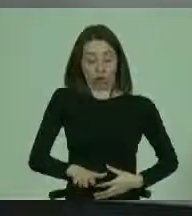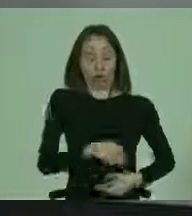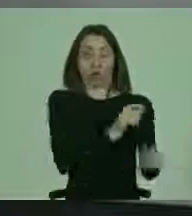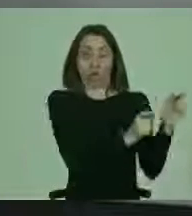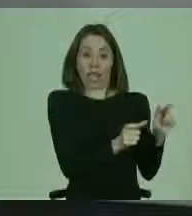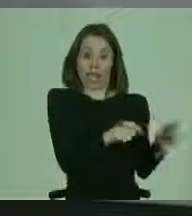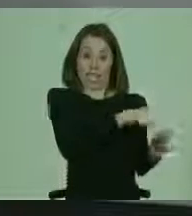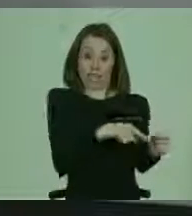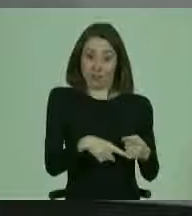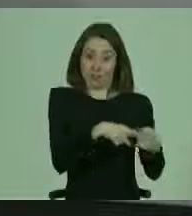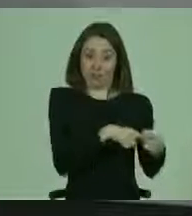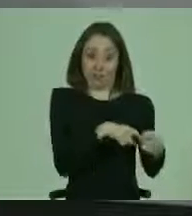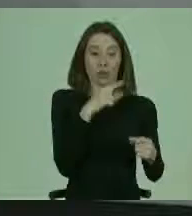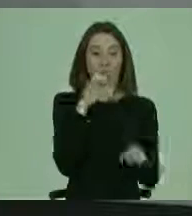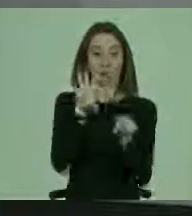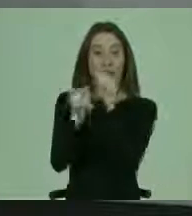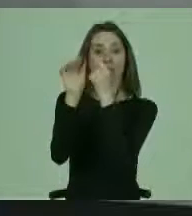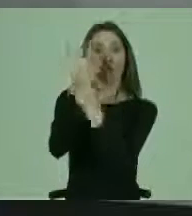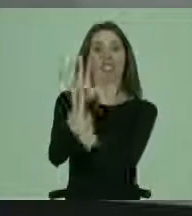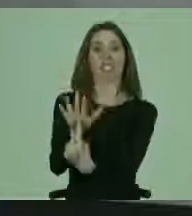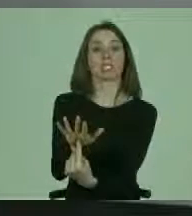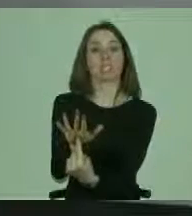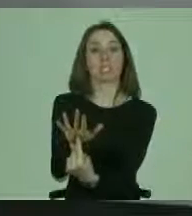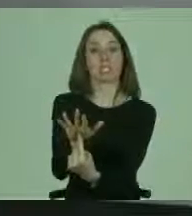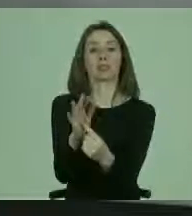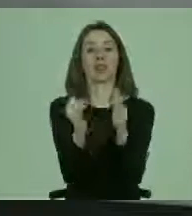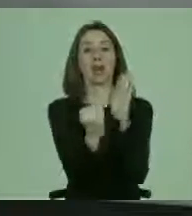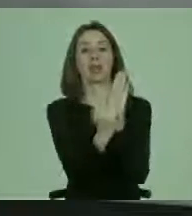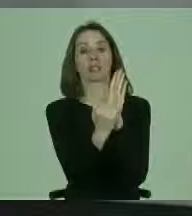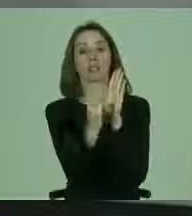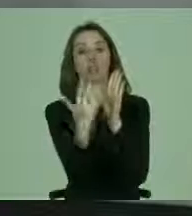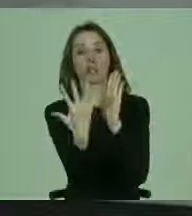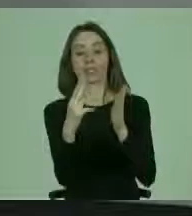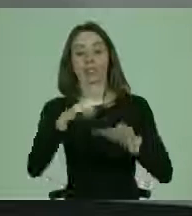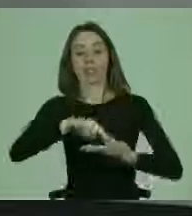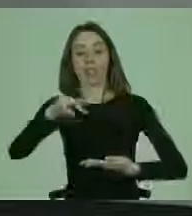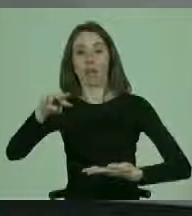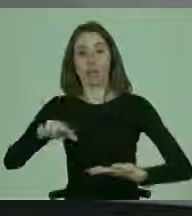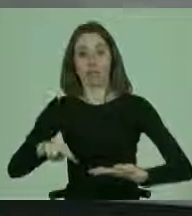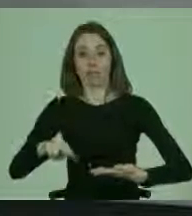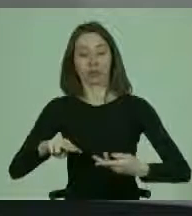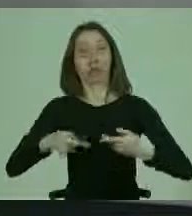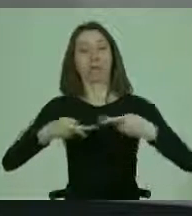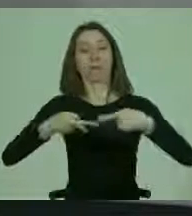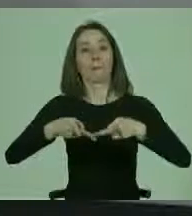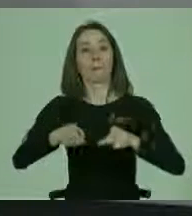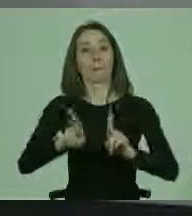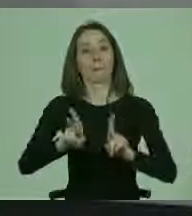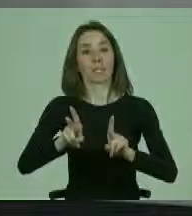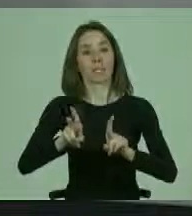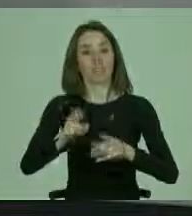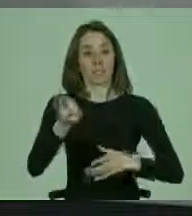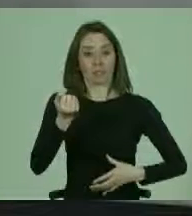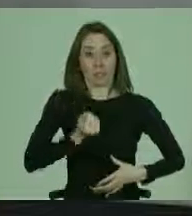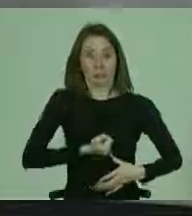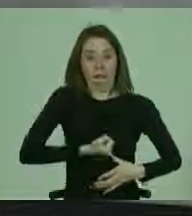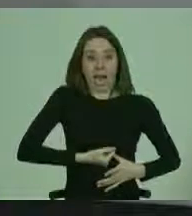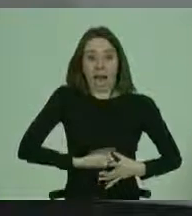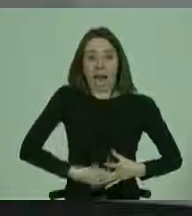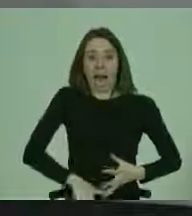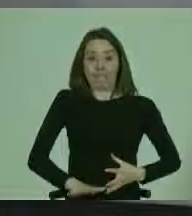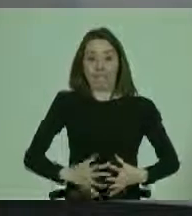consideran que hay una discriminación basada en el artículo 5 de la Convención que permite que el aborto